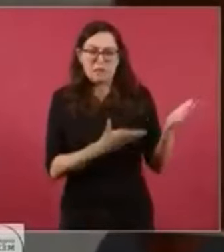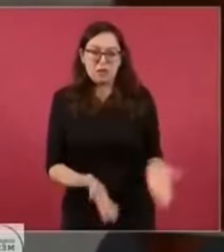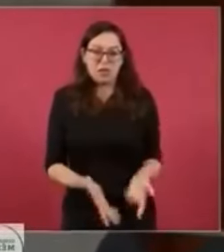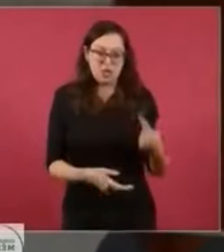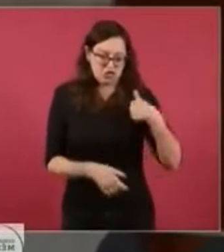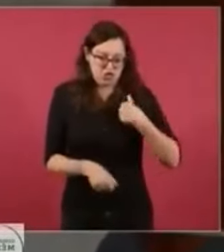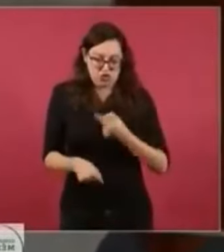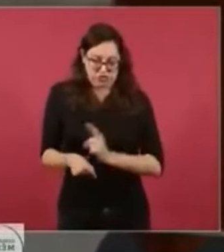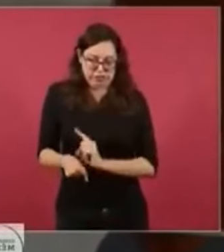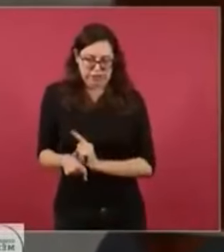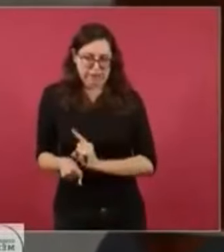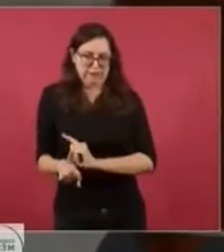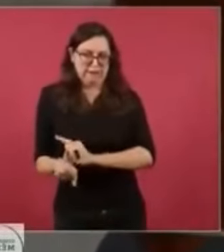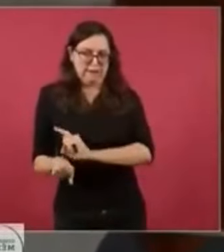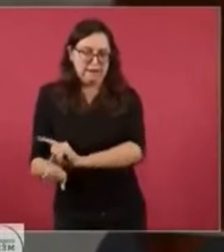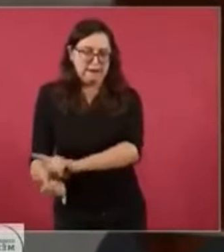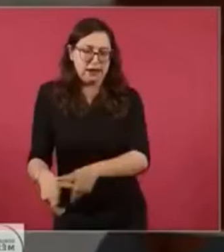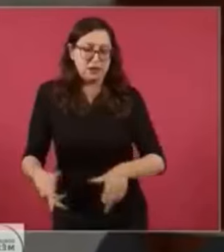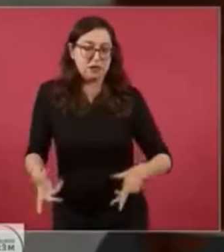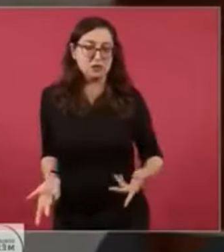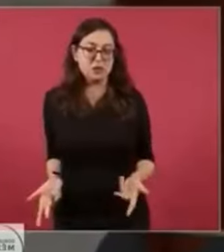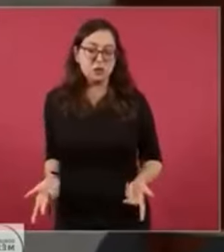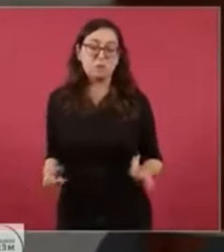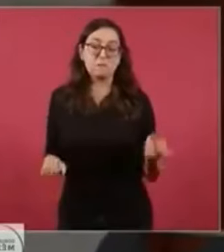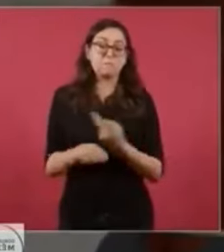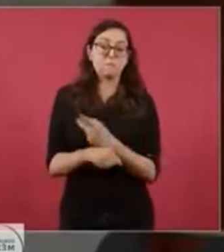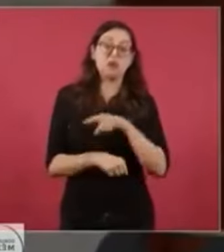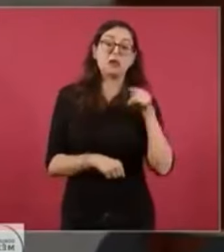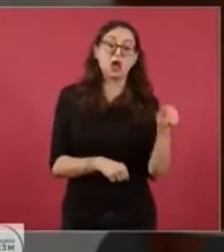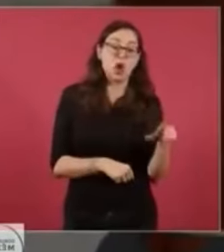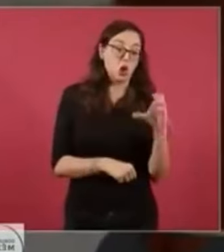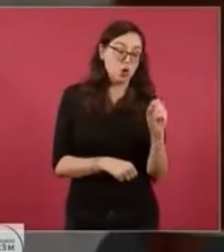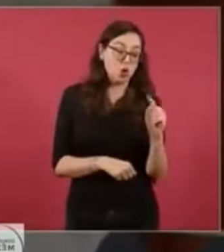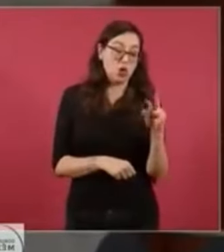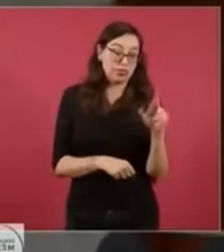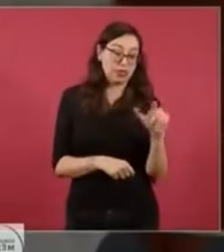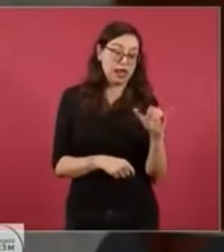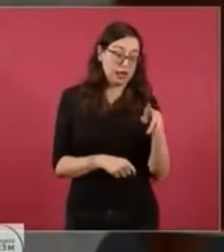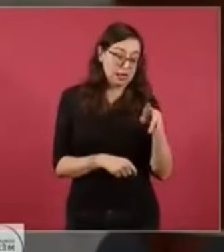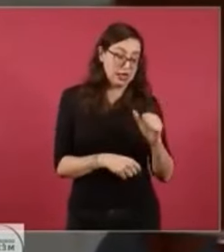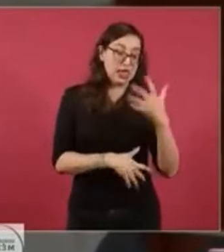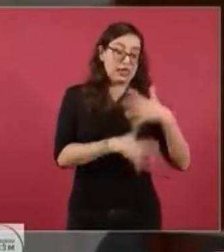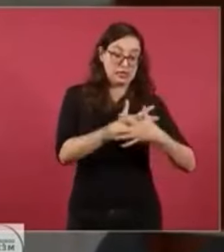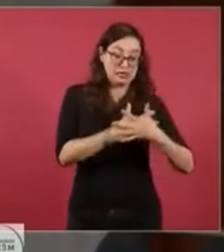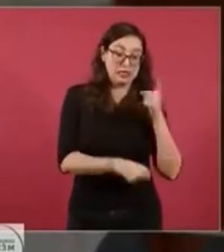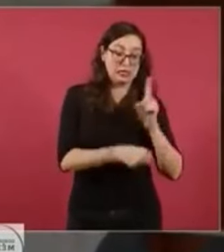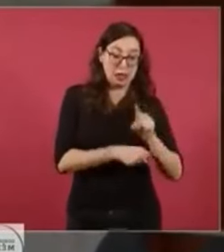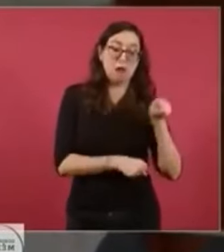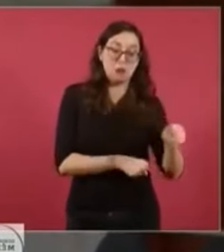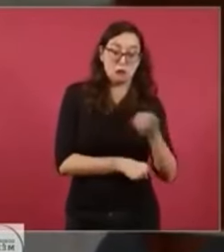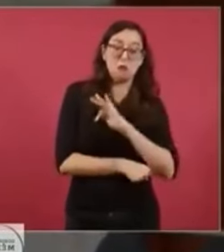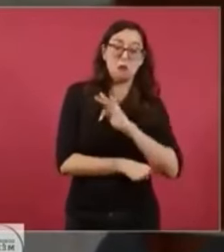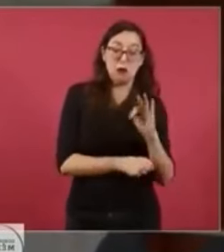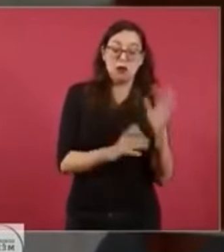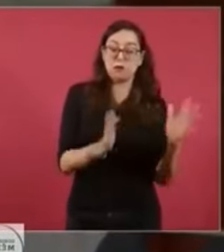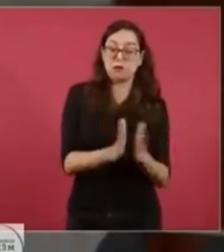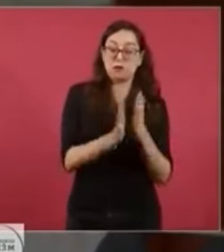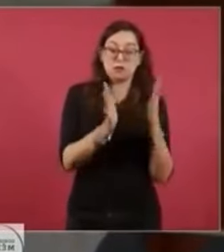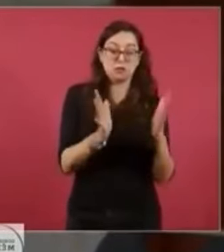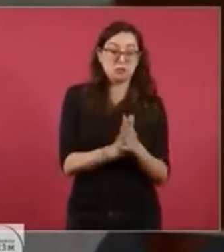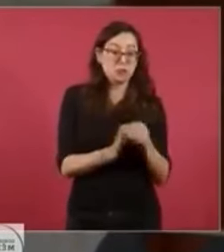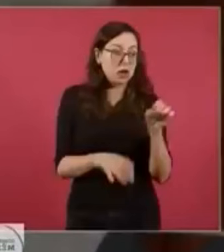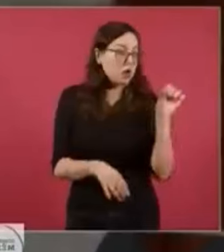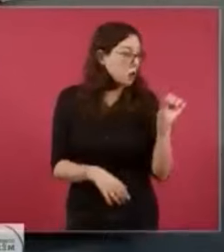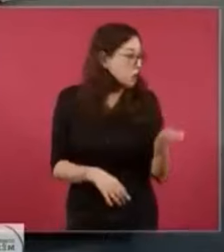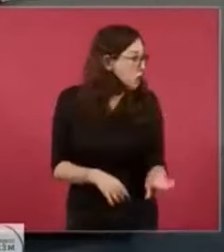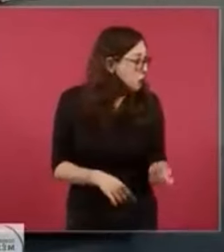y casualmente justo cada 15 días que viene le da la palabra, le da el presidente, le da la palabra, hoy no está aquí, ayer